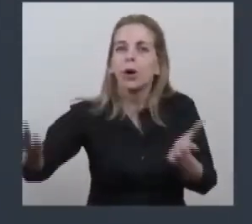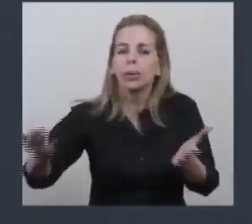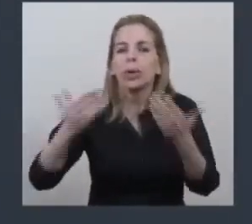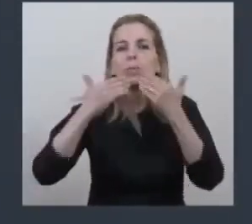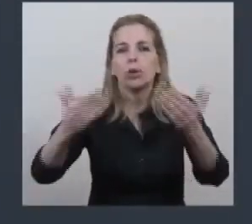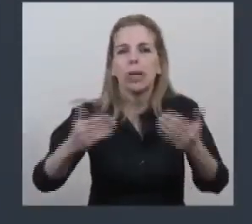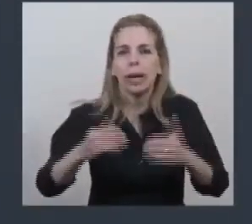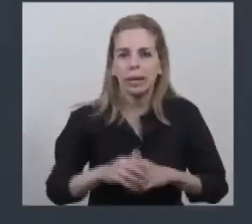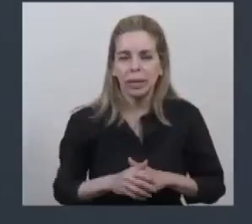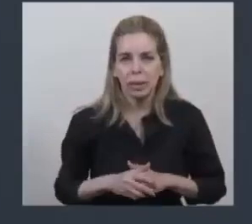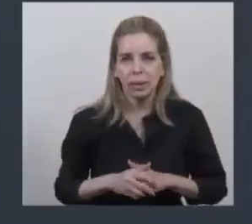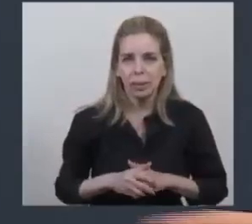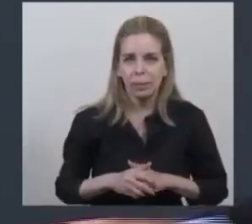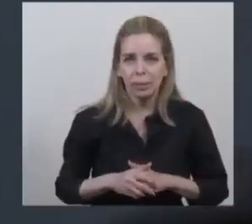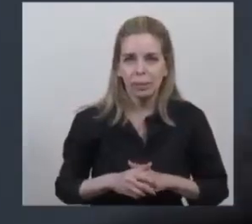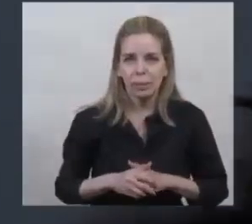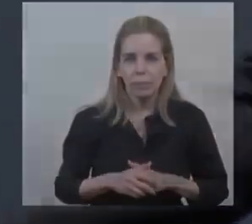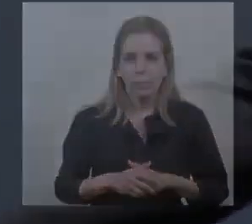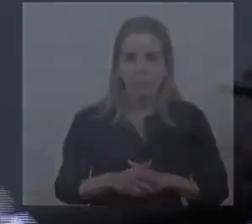Muchísimas gracias.